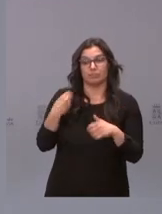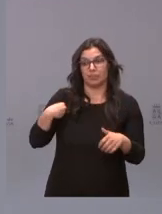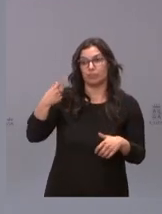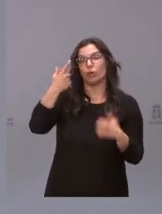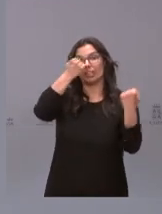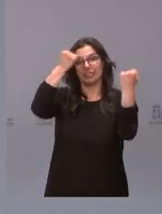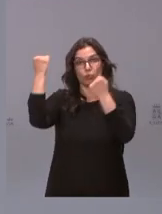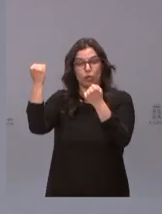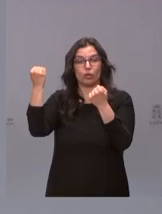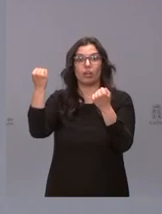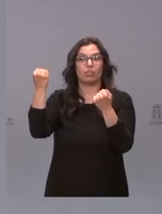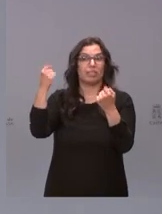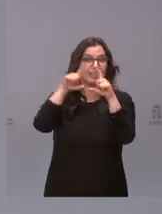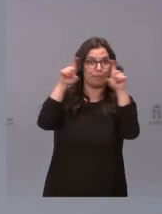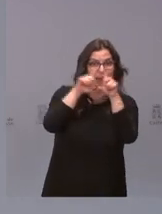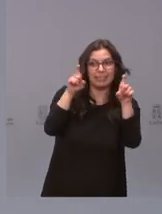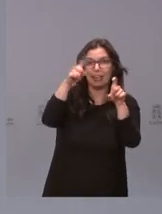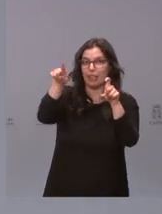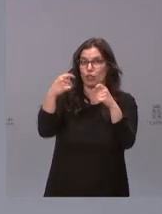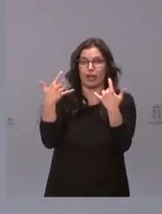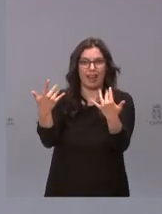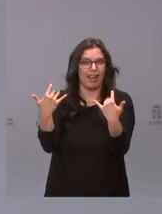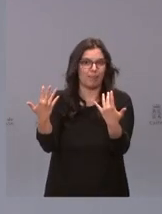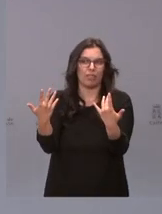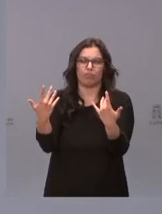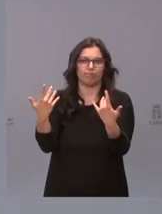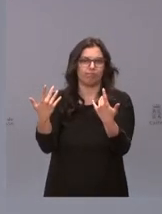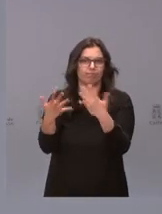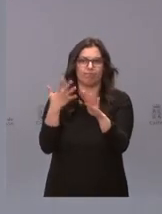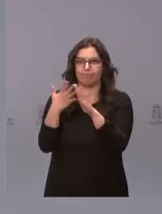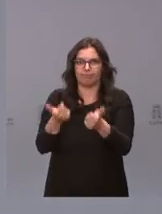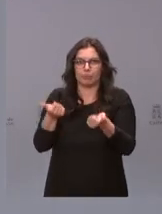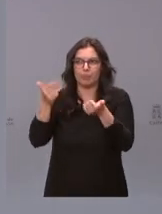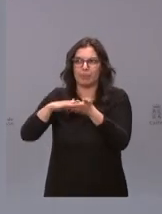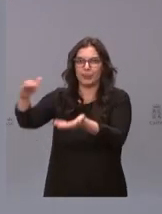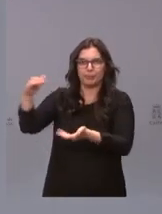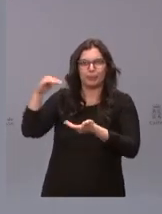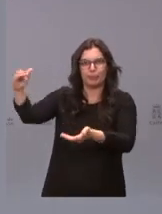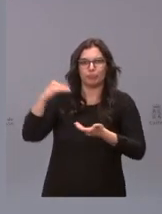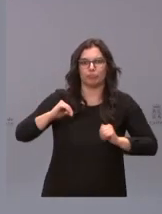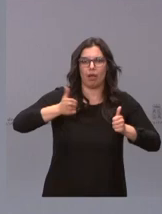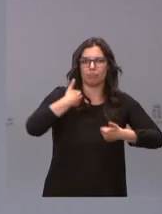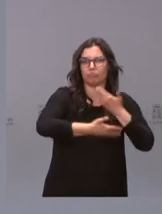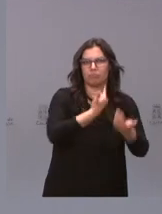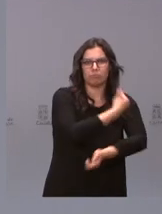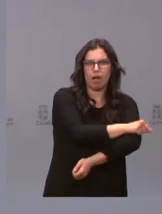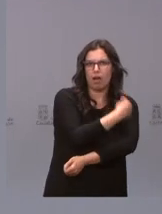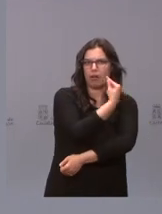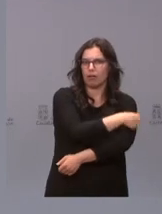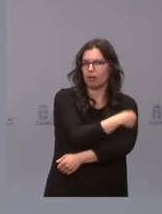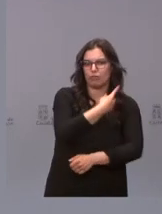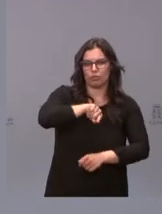instituciones y de las empresas farmacéuticas con mayor agilidad y desde la Junta de Castilla y León estamos